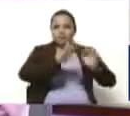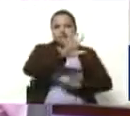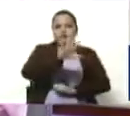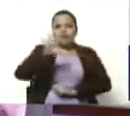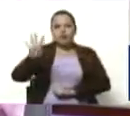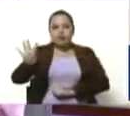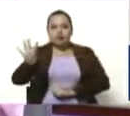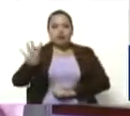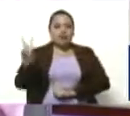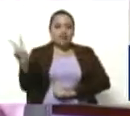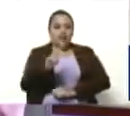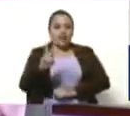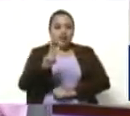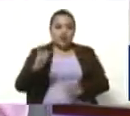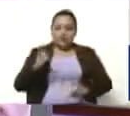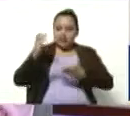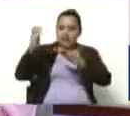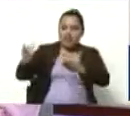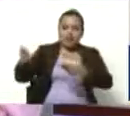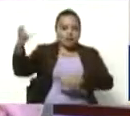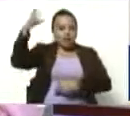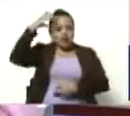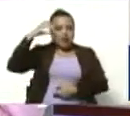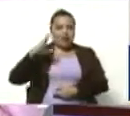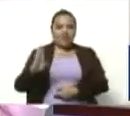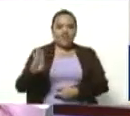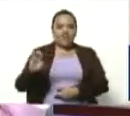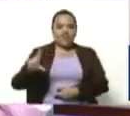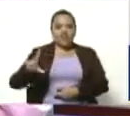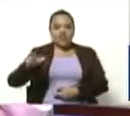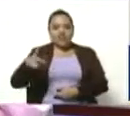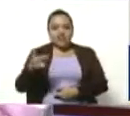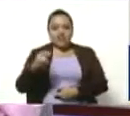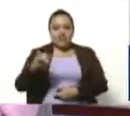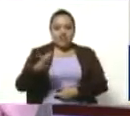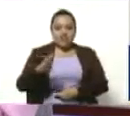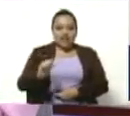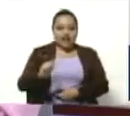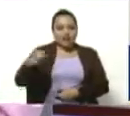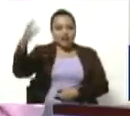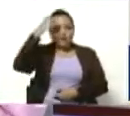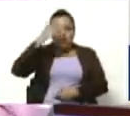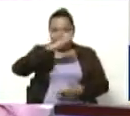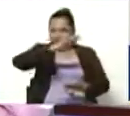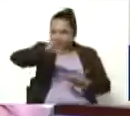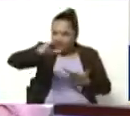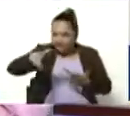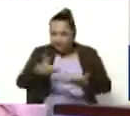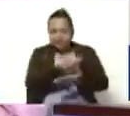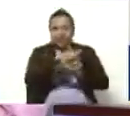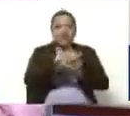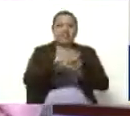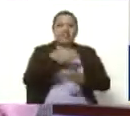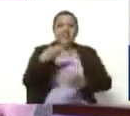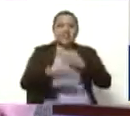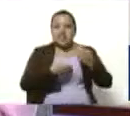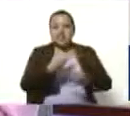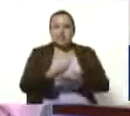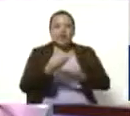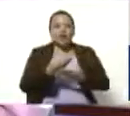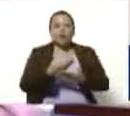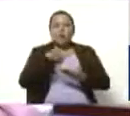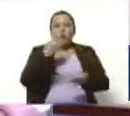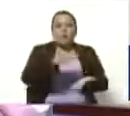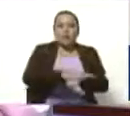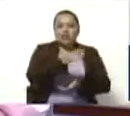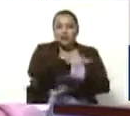por el rey Leopoldo III de Bélgica, que bueno, que fue un rey que obviamente arrasó y produjo un gran genocidio